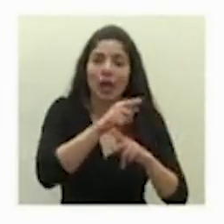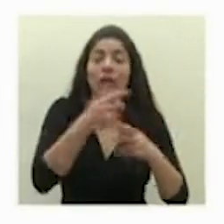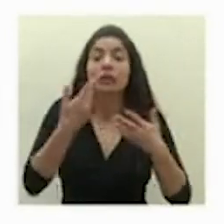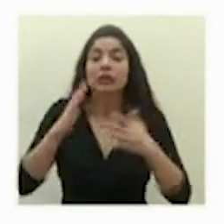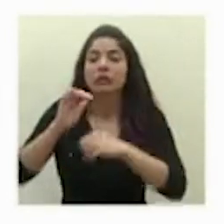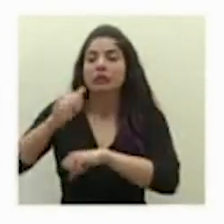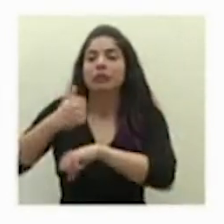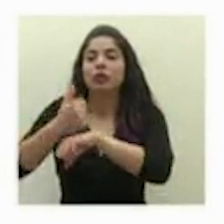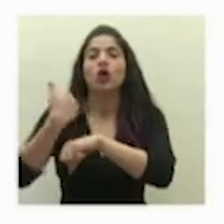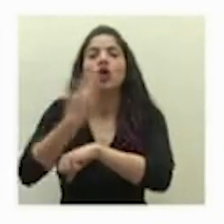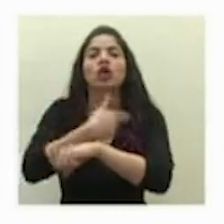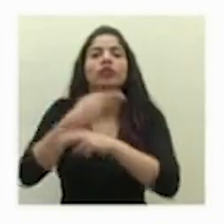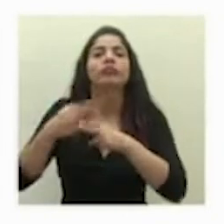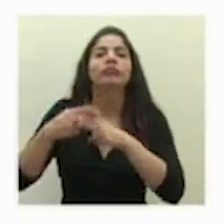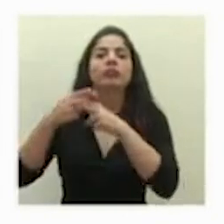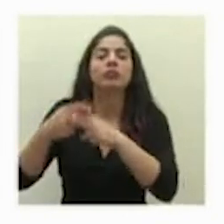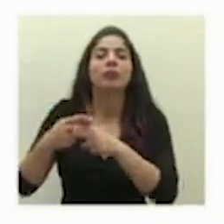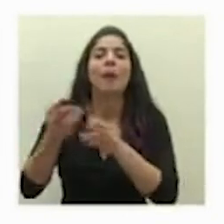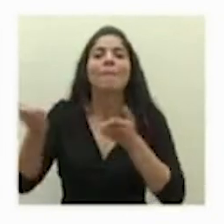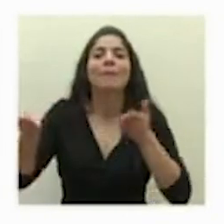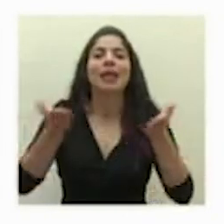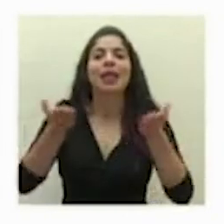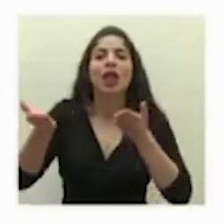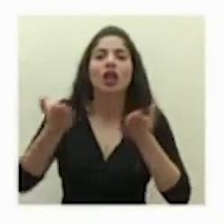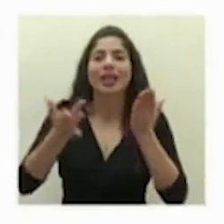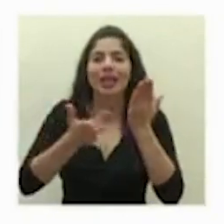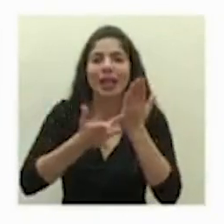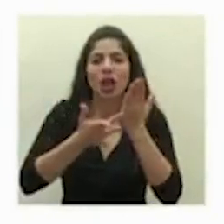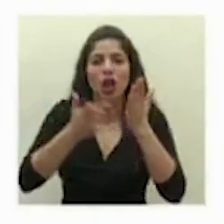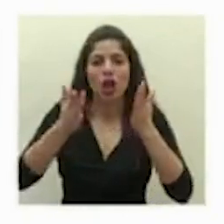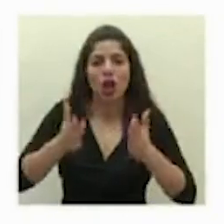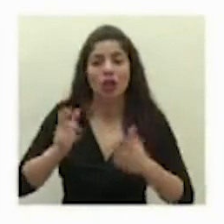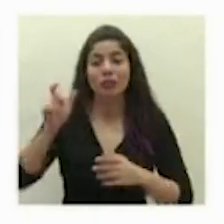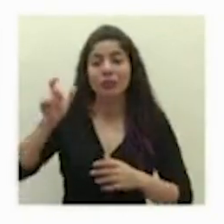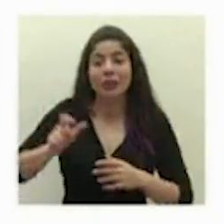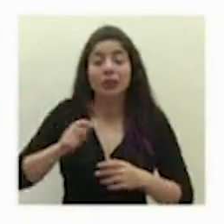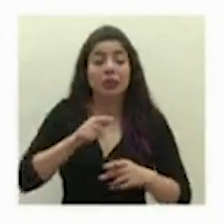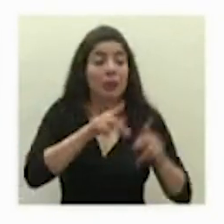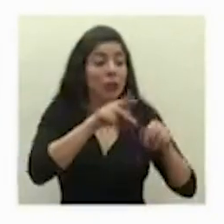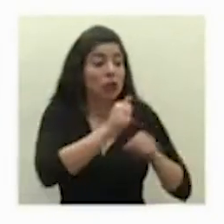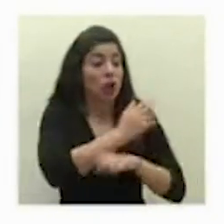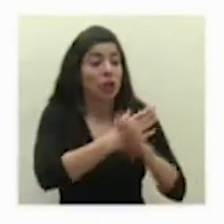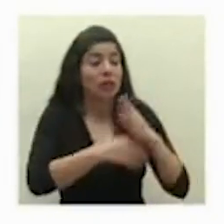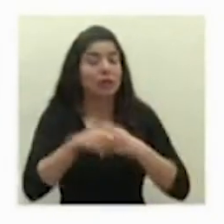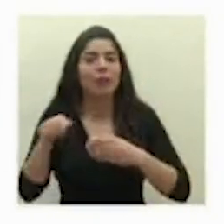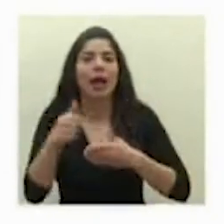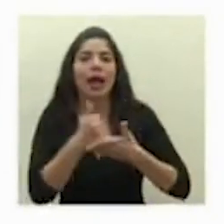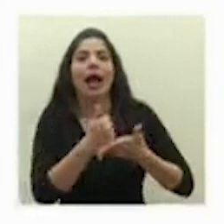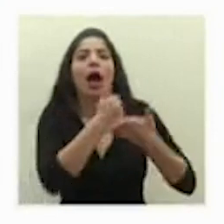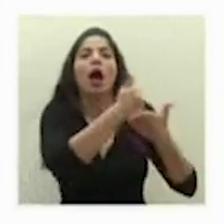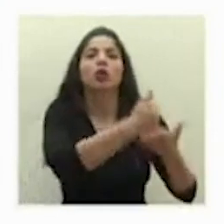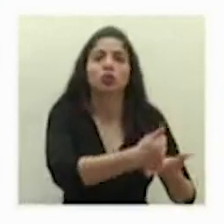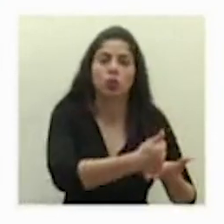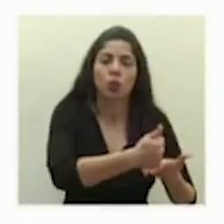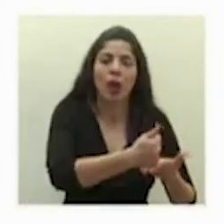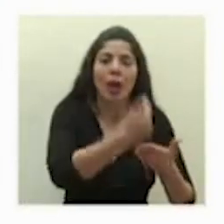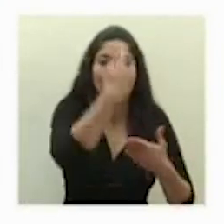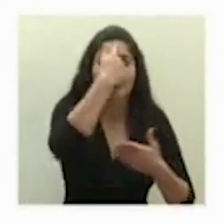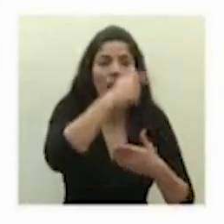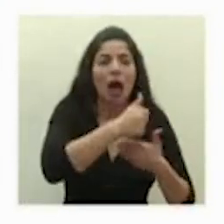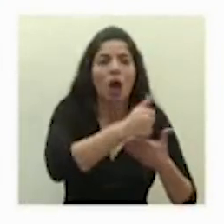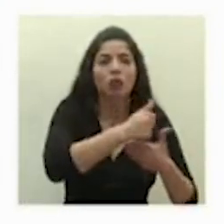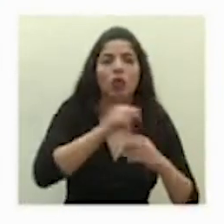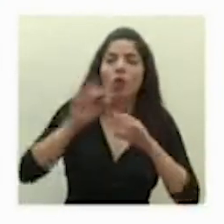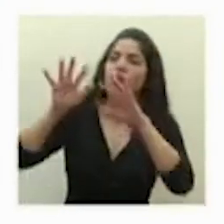lo que hemos denominado mediadores tecnológicos que ayuden a las personas con discapacidad a llenar todos